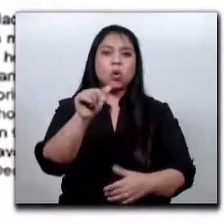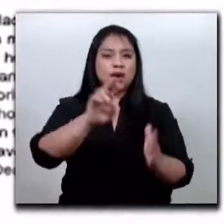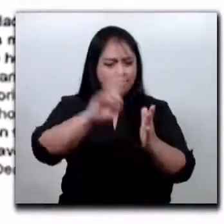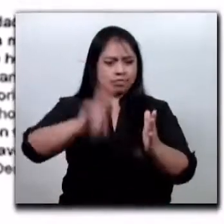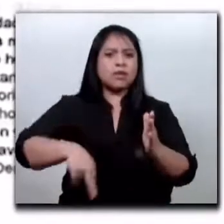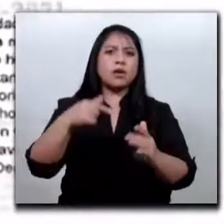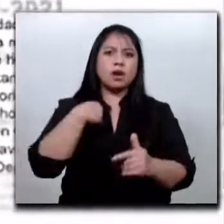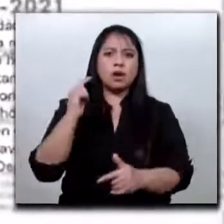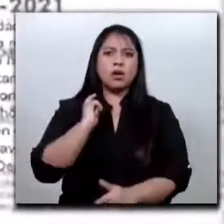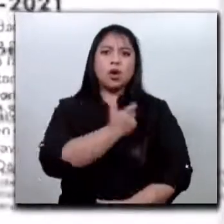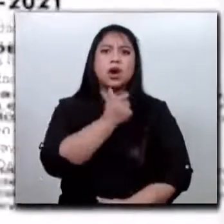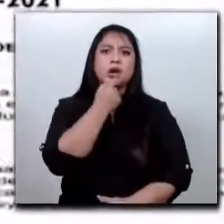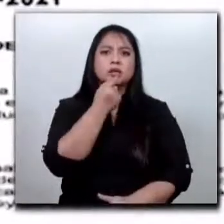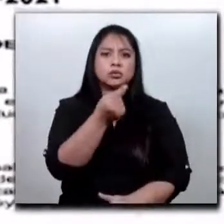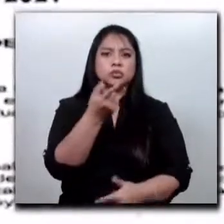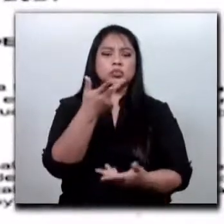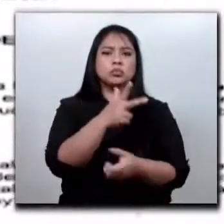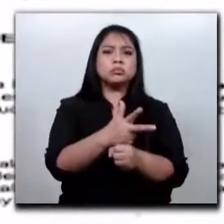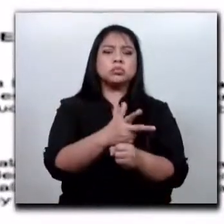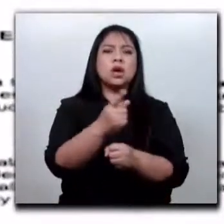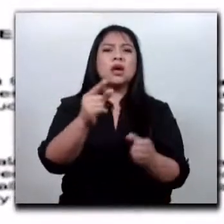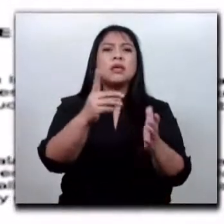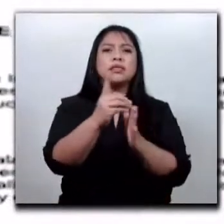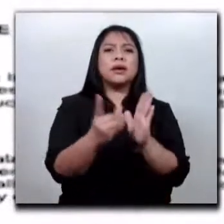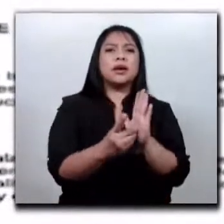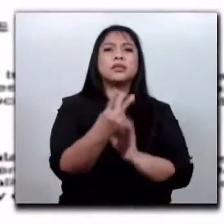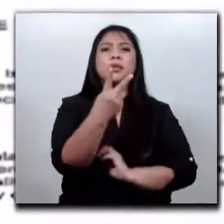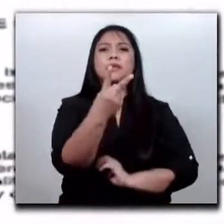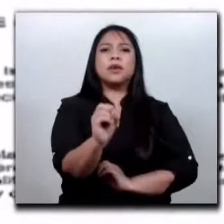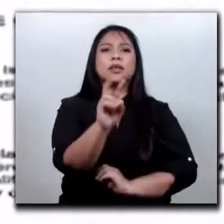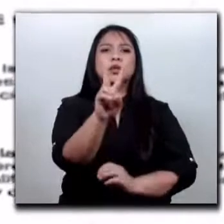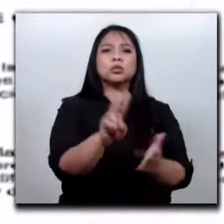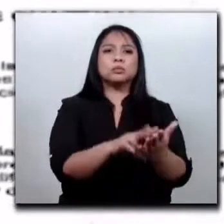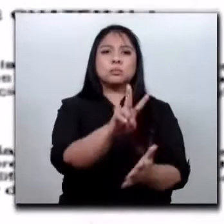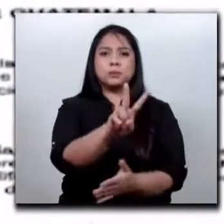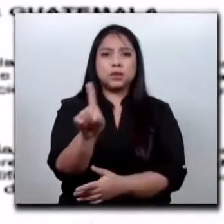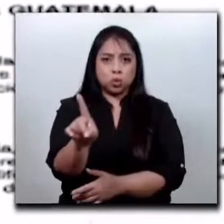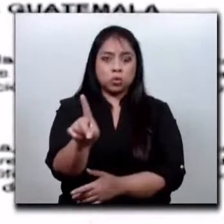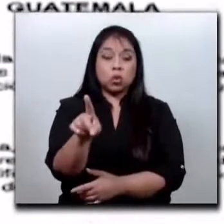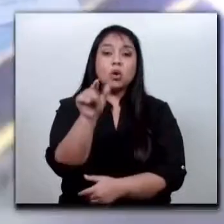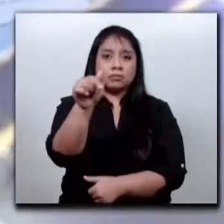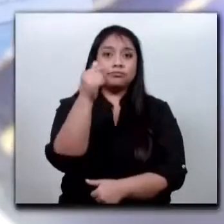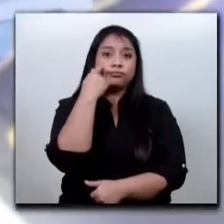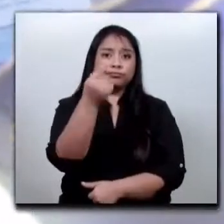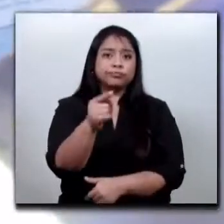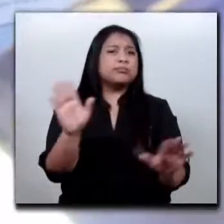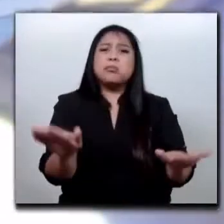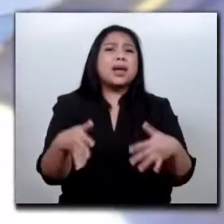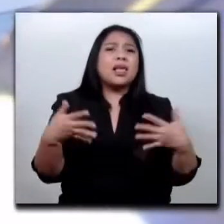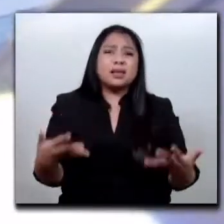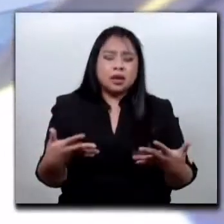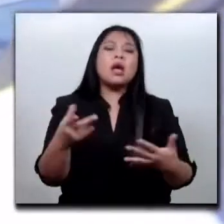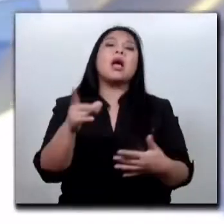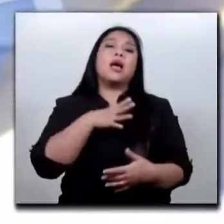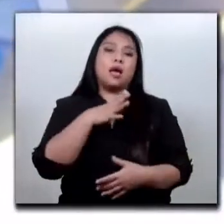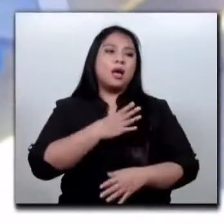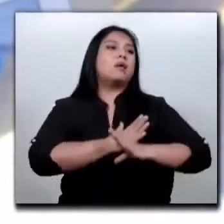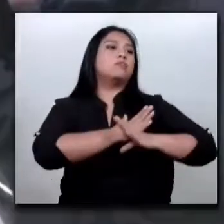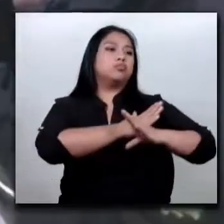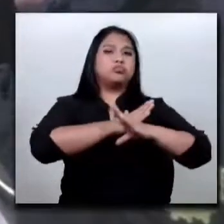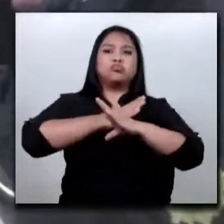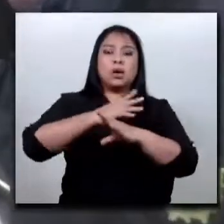el Congreso de la República mediante el decreto 20-2021. Con ello se buscaba implementar medidas legales para